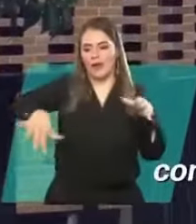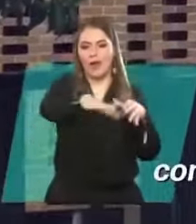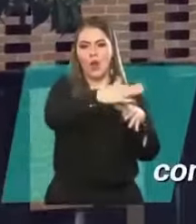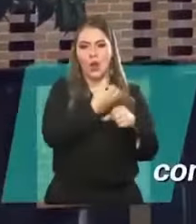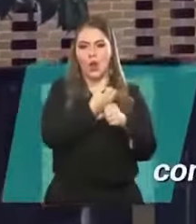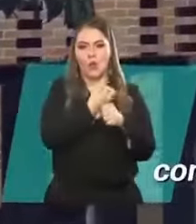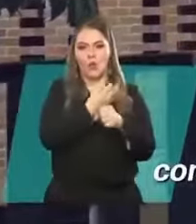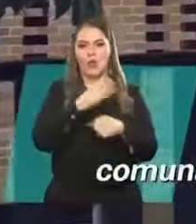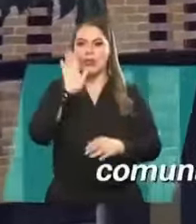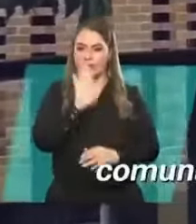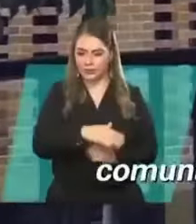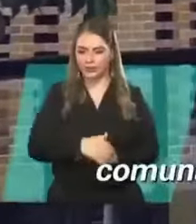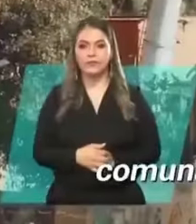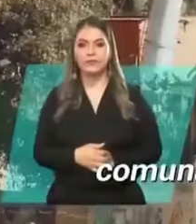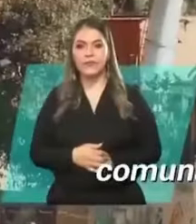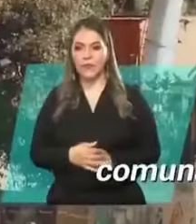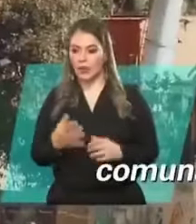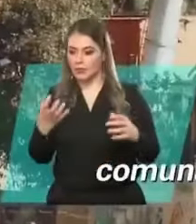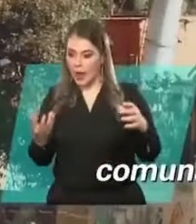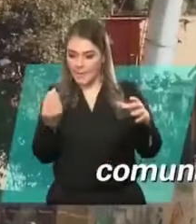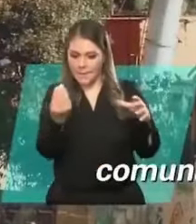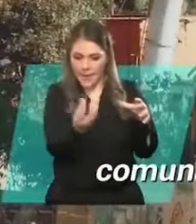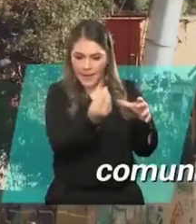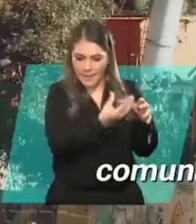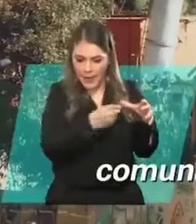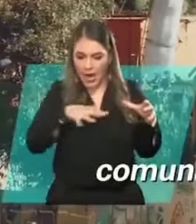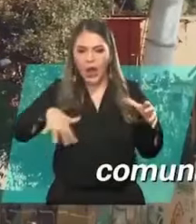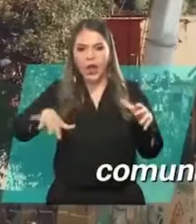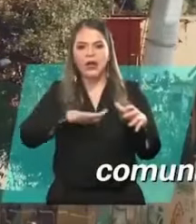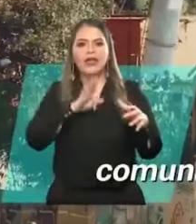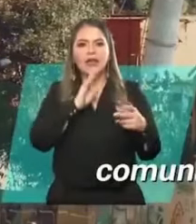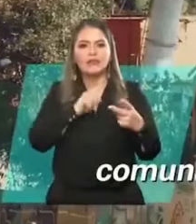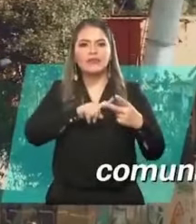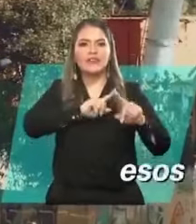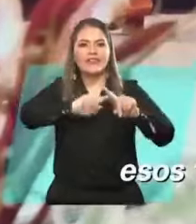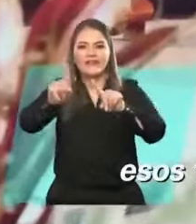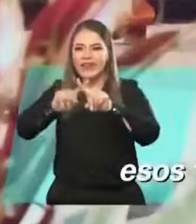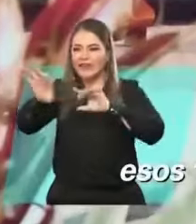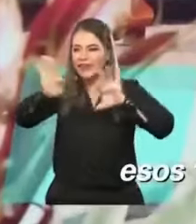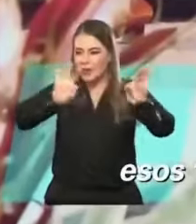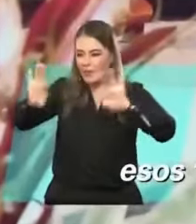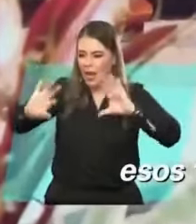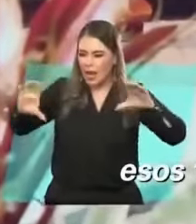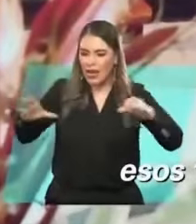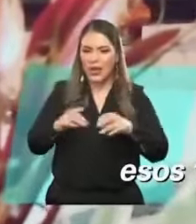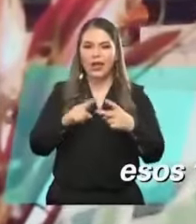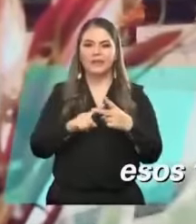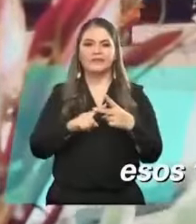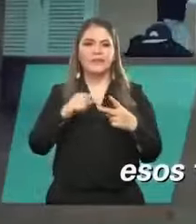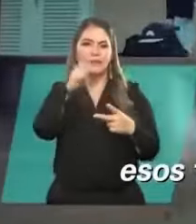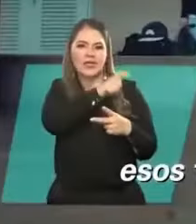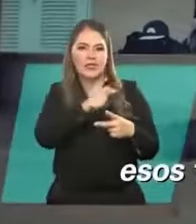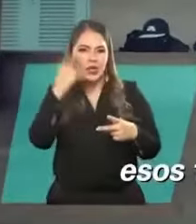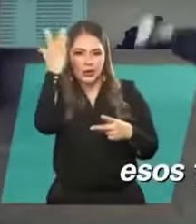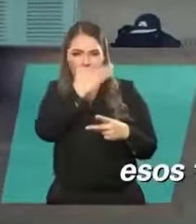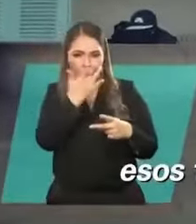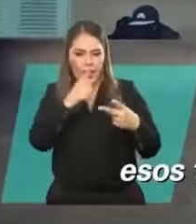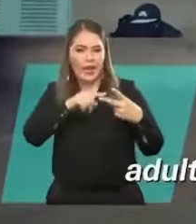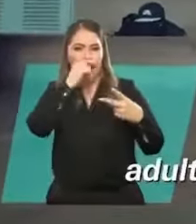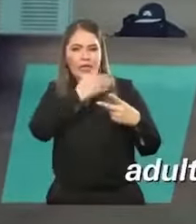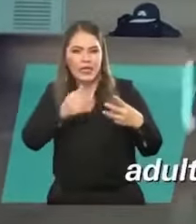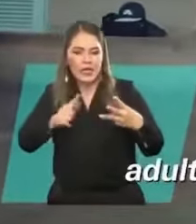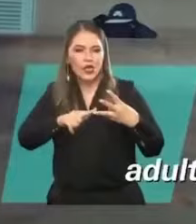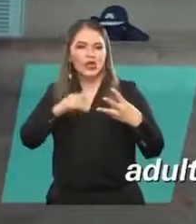consejo comunal de planeación de la comuna 1 donde diferentes actores entre esos temas de negritudes, niños,